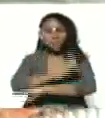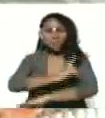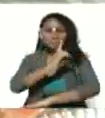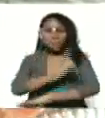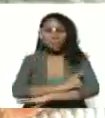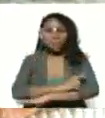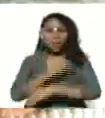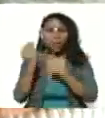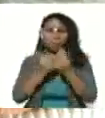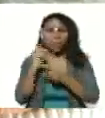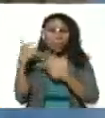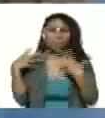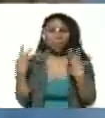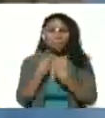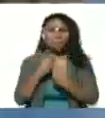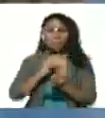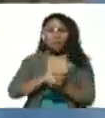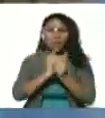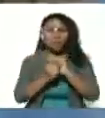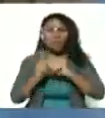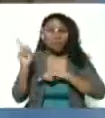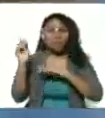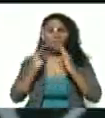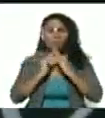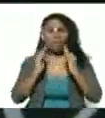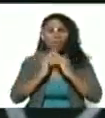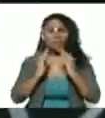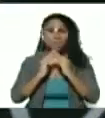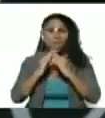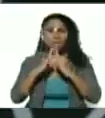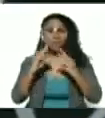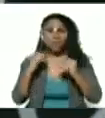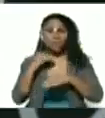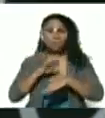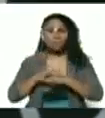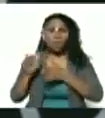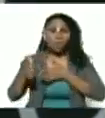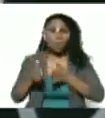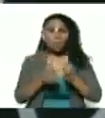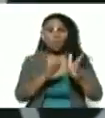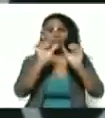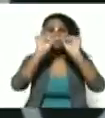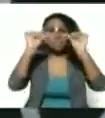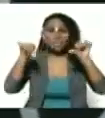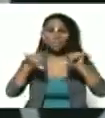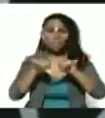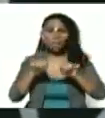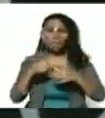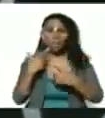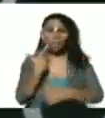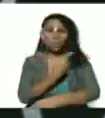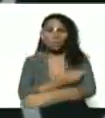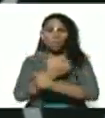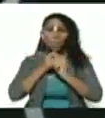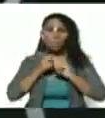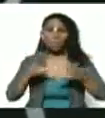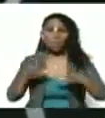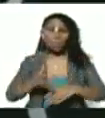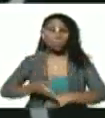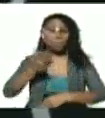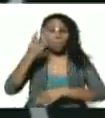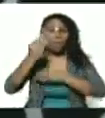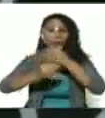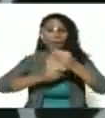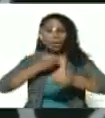como estos compañeros transformaron esta casa en todo lo que es la ruta para el sistema de vacunación masiva es importante